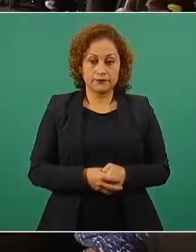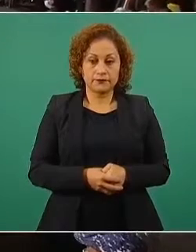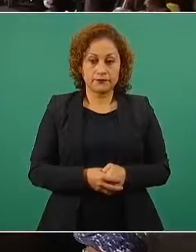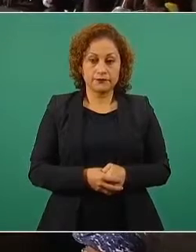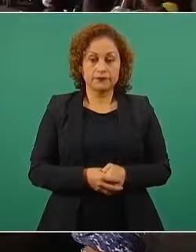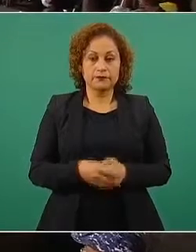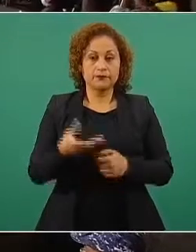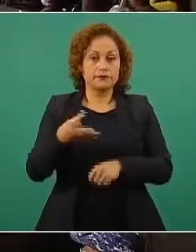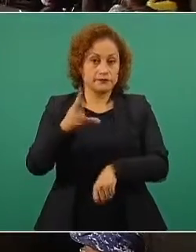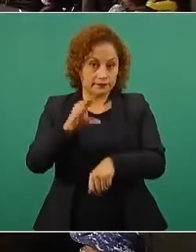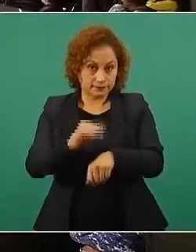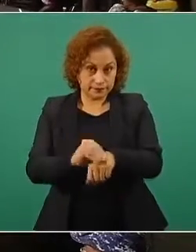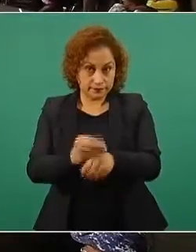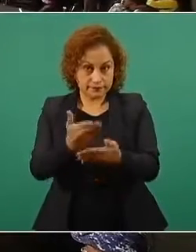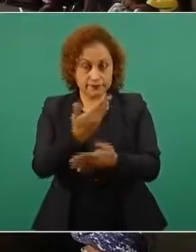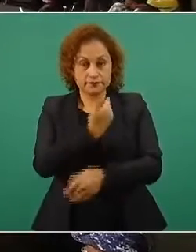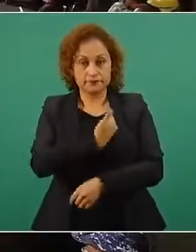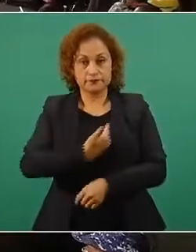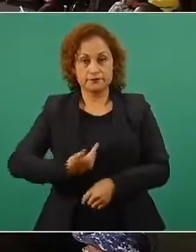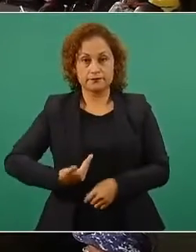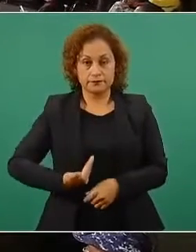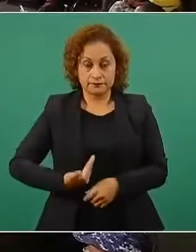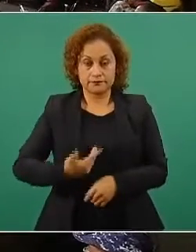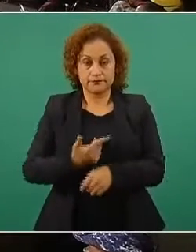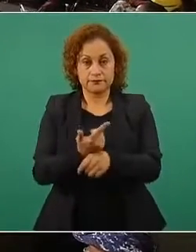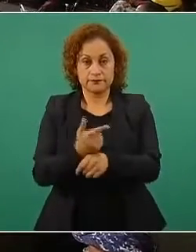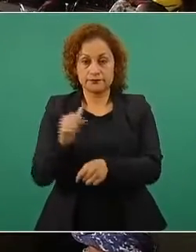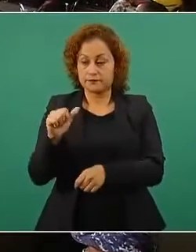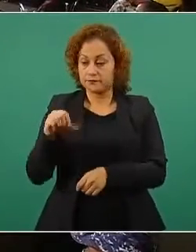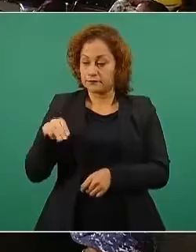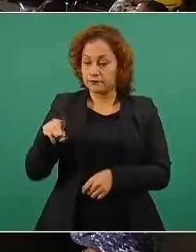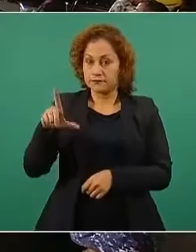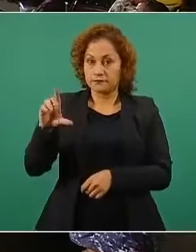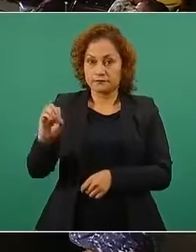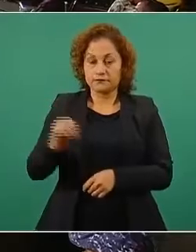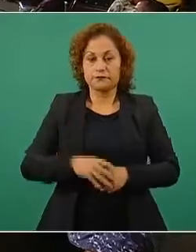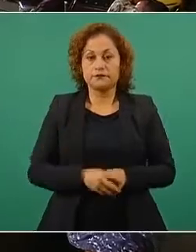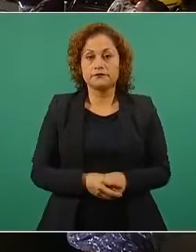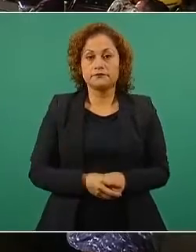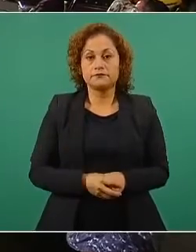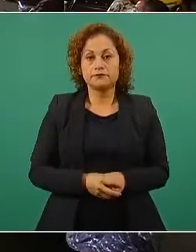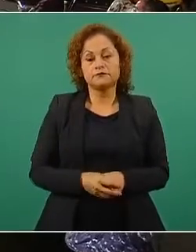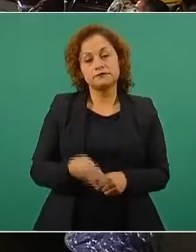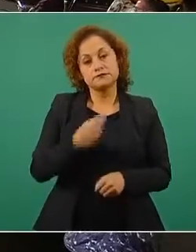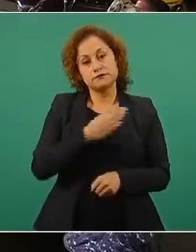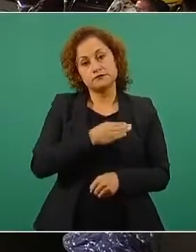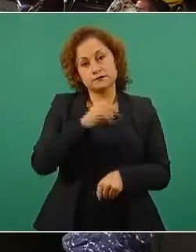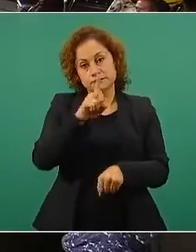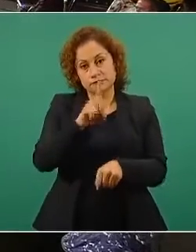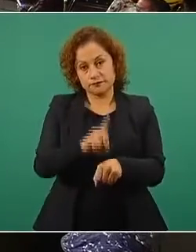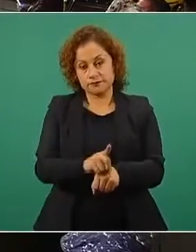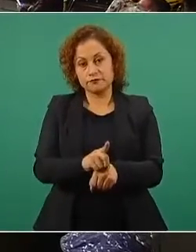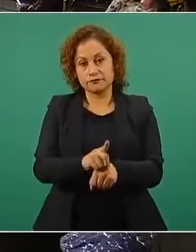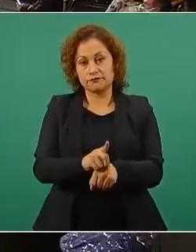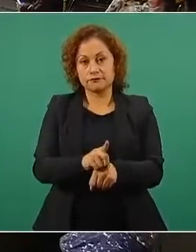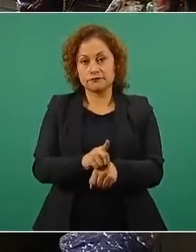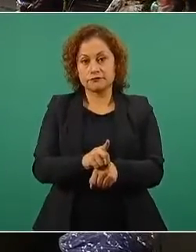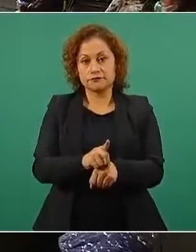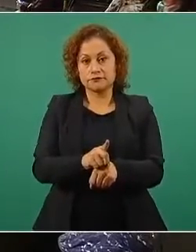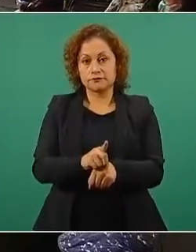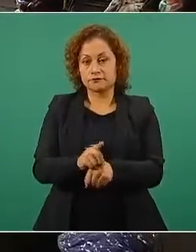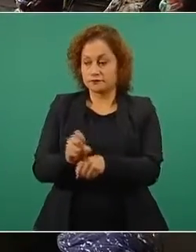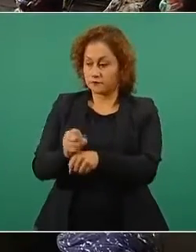Con su permiso, señor presidente, licenciado Andrés Manuel López Obrador, muy buenos días a la